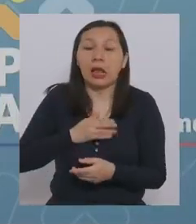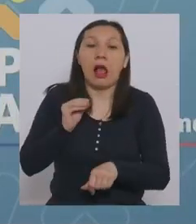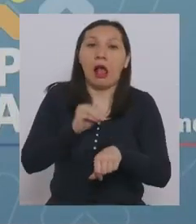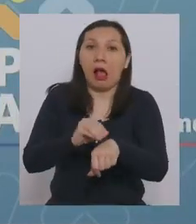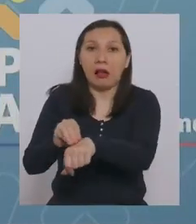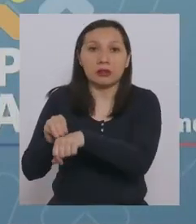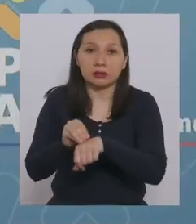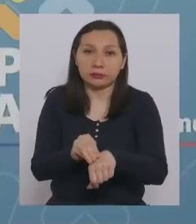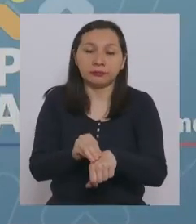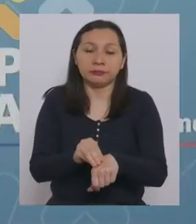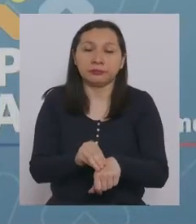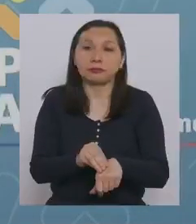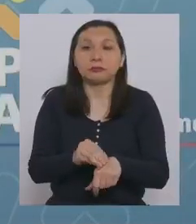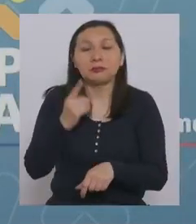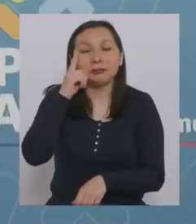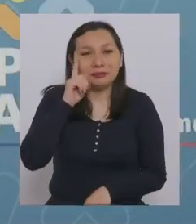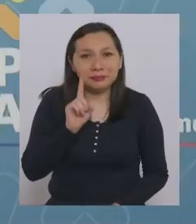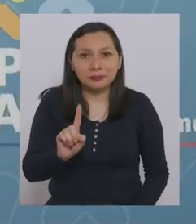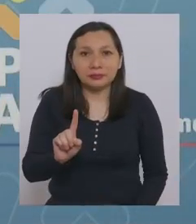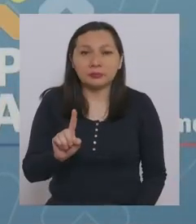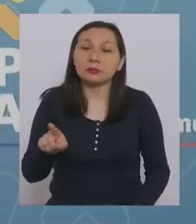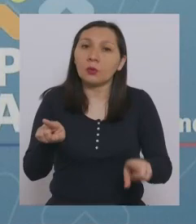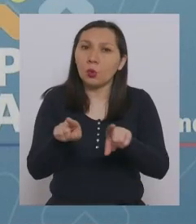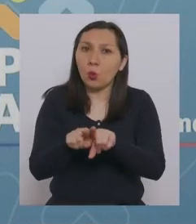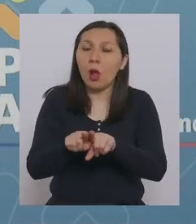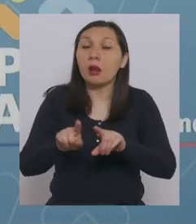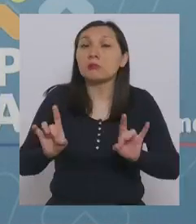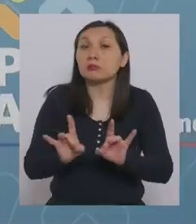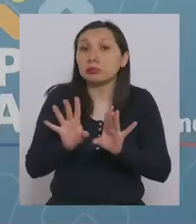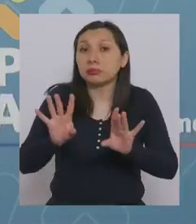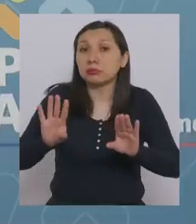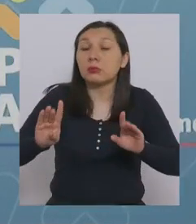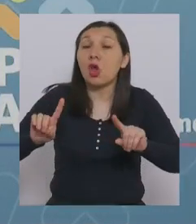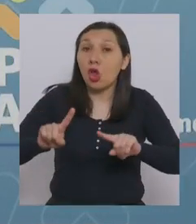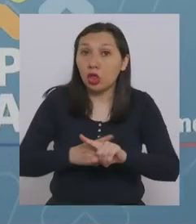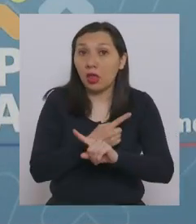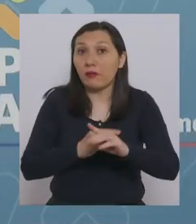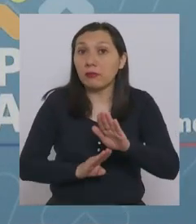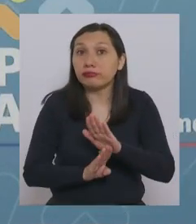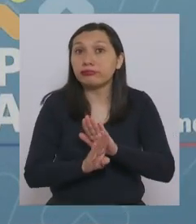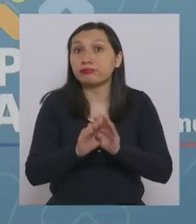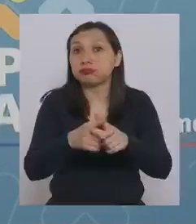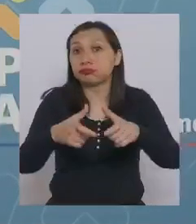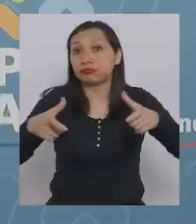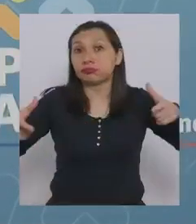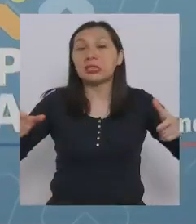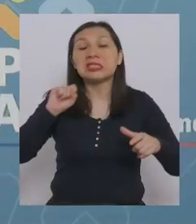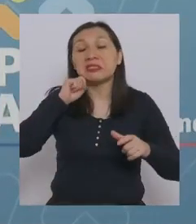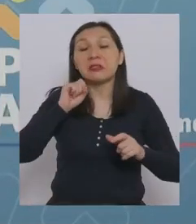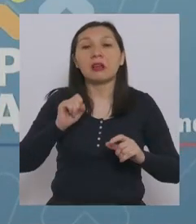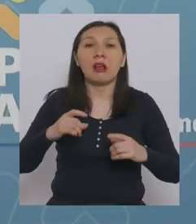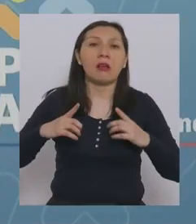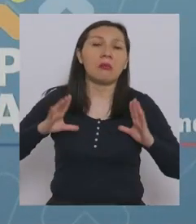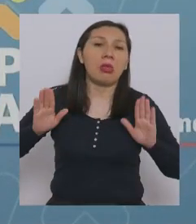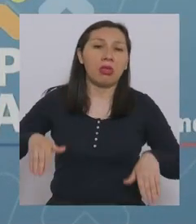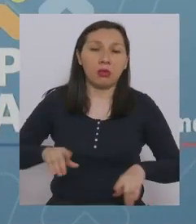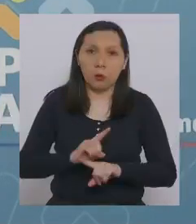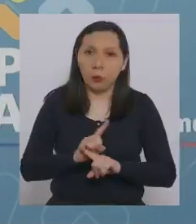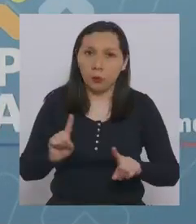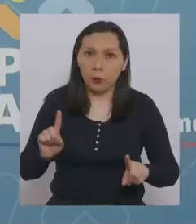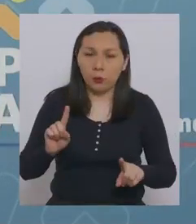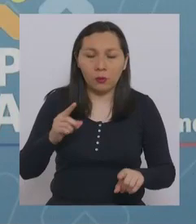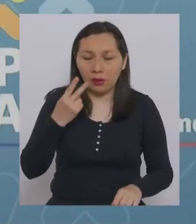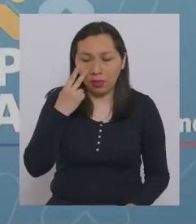comunicar. Sin embargo, aunque se trate de un rebrote, esto no significa que no debamos relajarnos. Todo lo